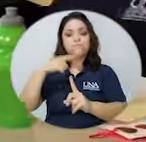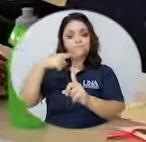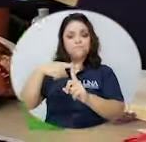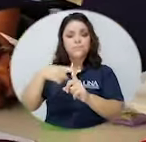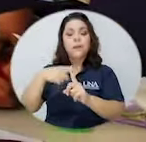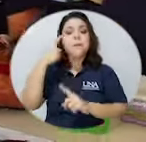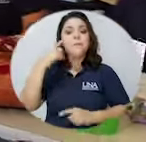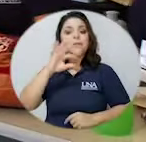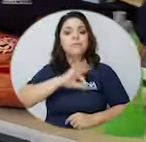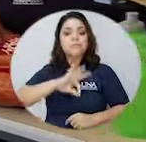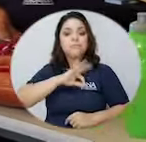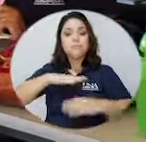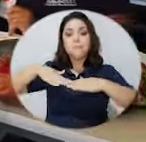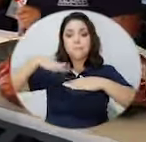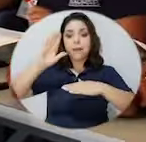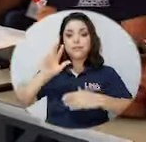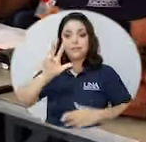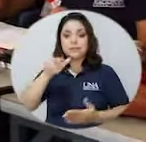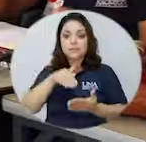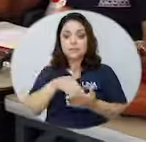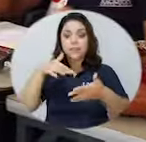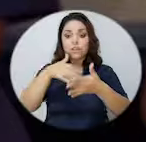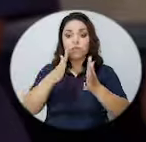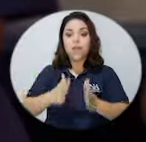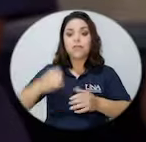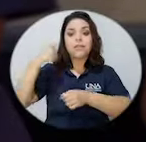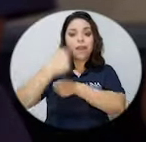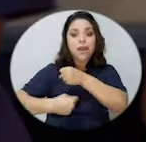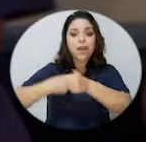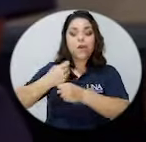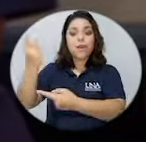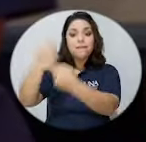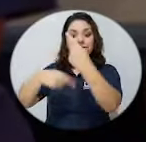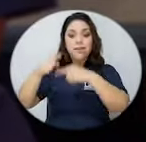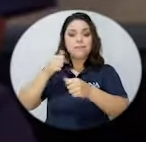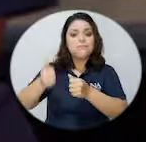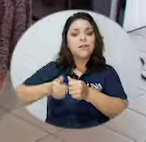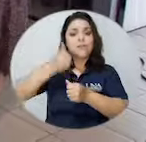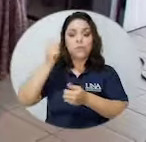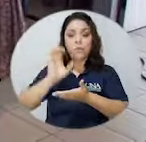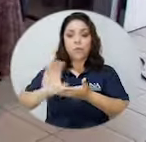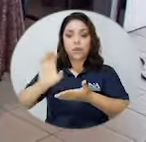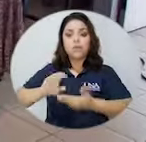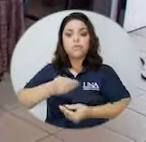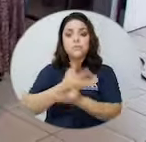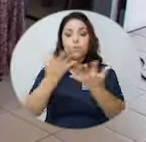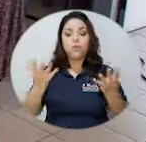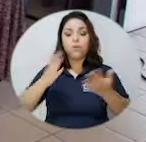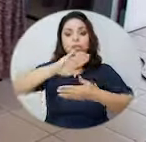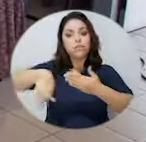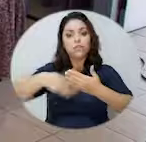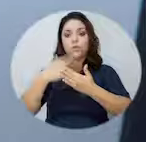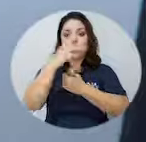beneficio de más de 3.000 estudiantes por año, provenientes en su mayoría de colegios públicos de todo el país,